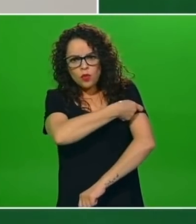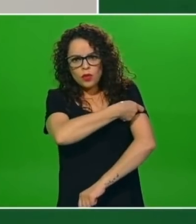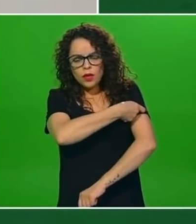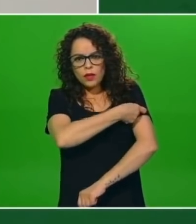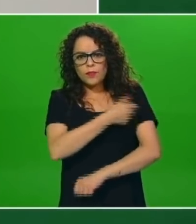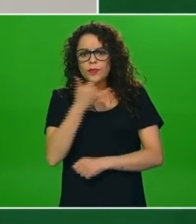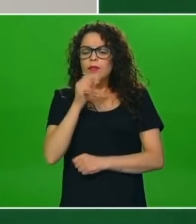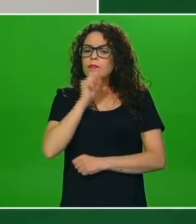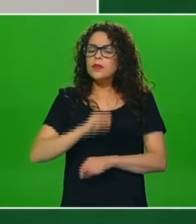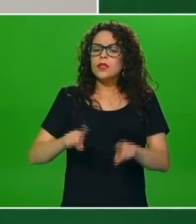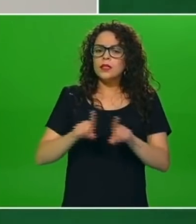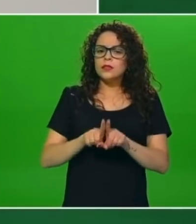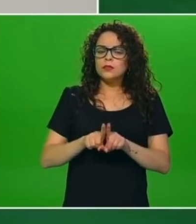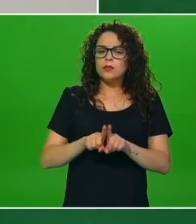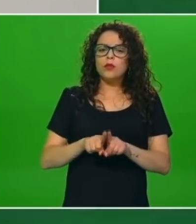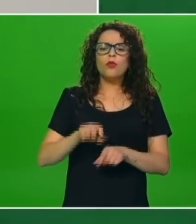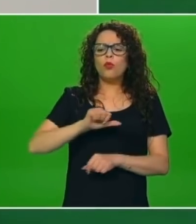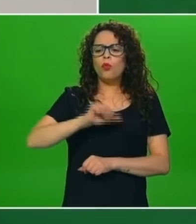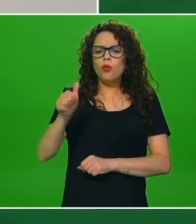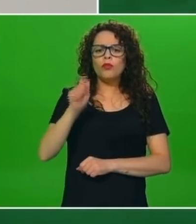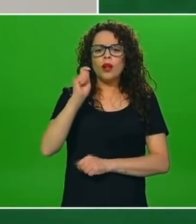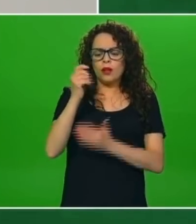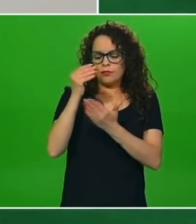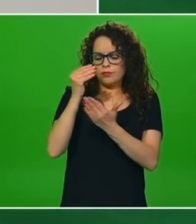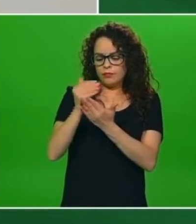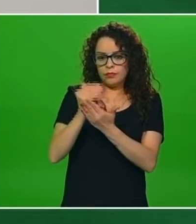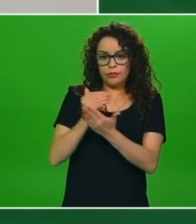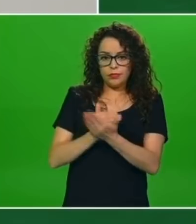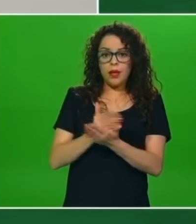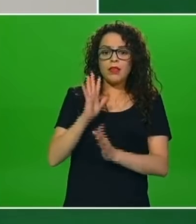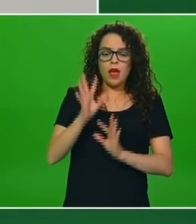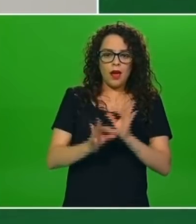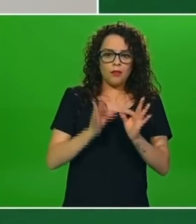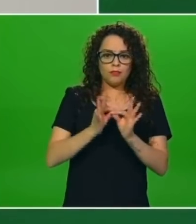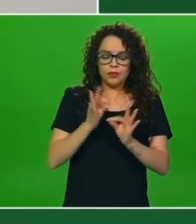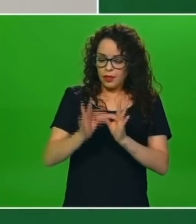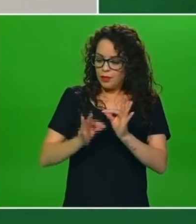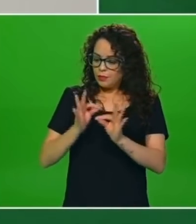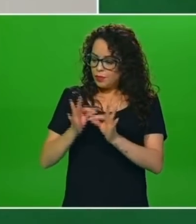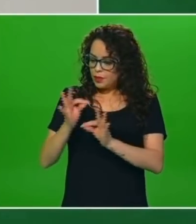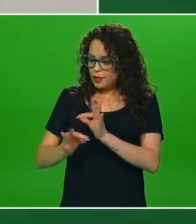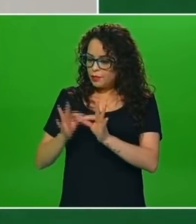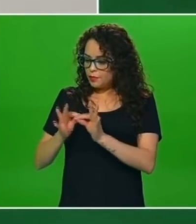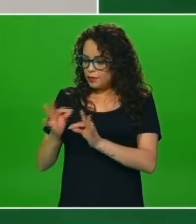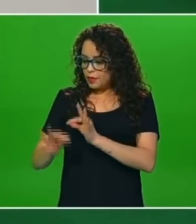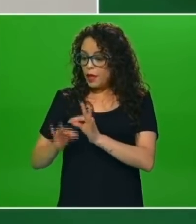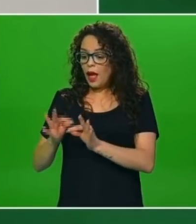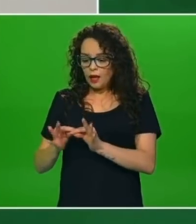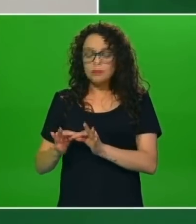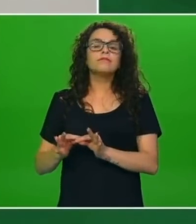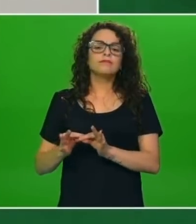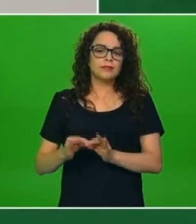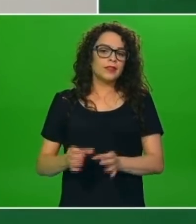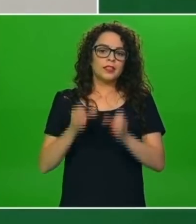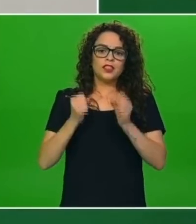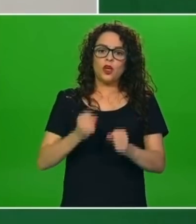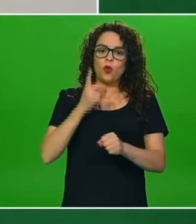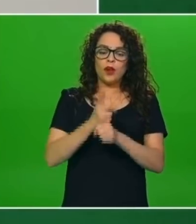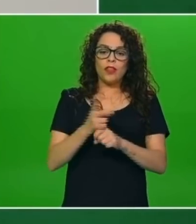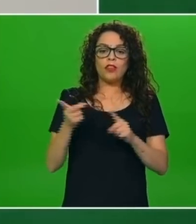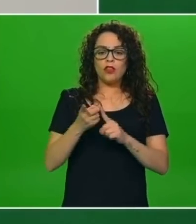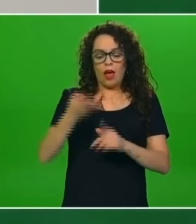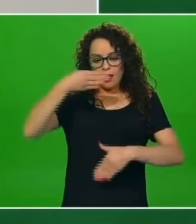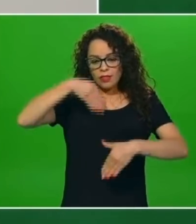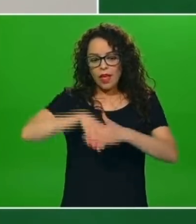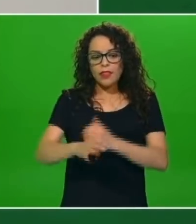implementar todas aquellas medidas que el lineamiento también norma para salvaguardar la seguridad al interior de los